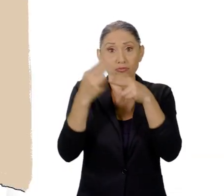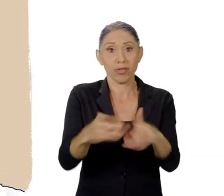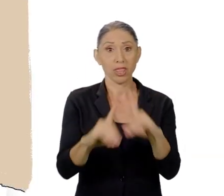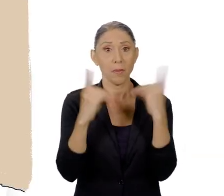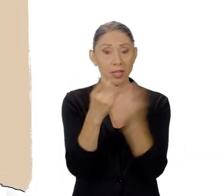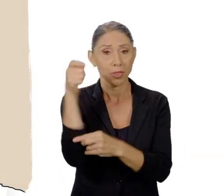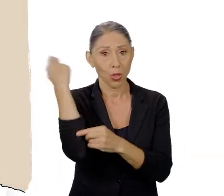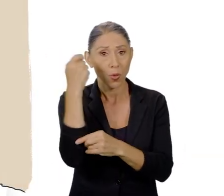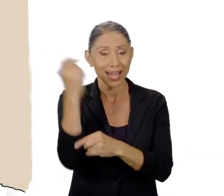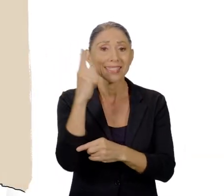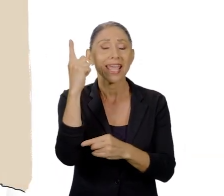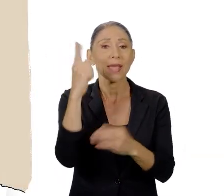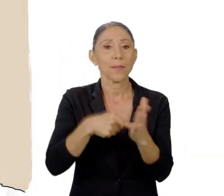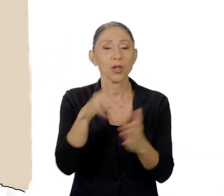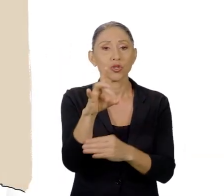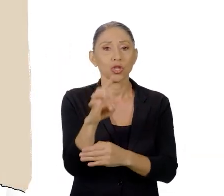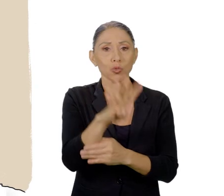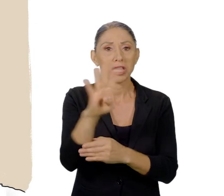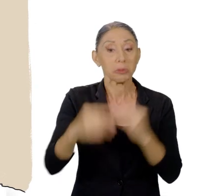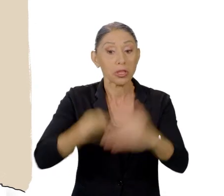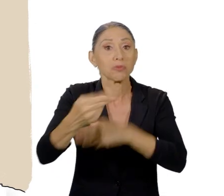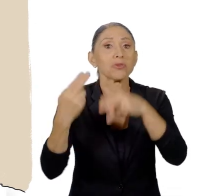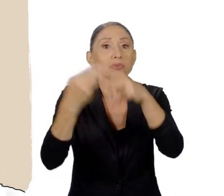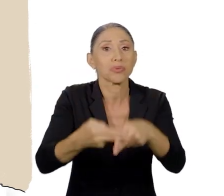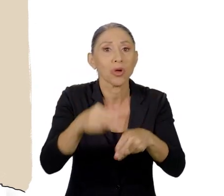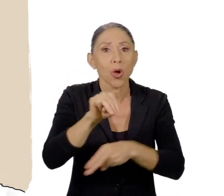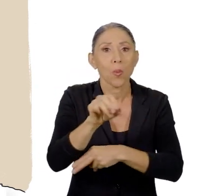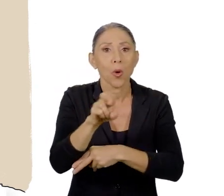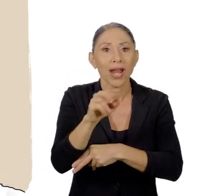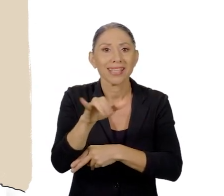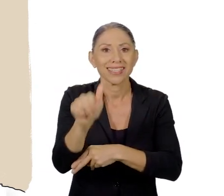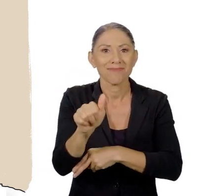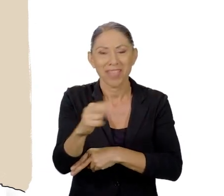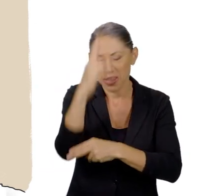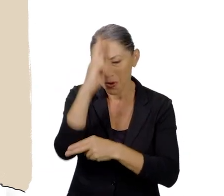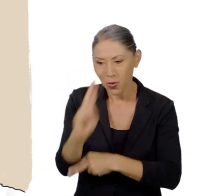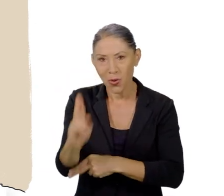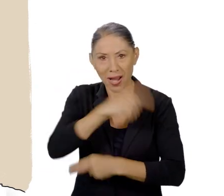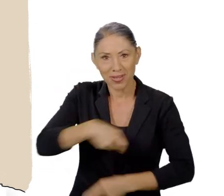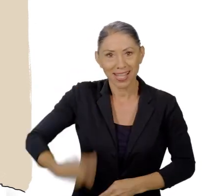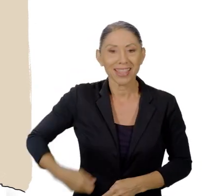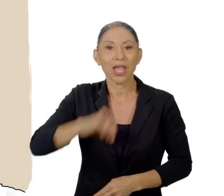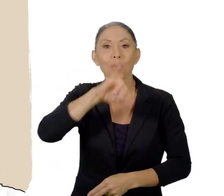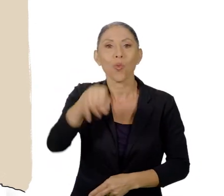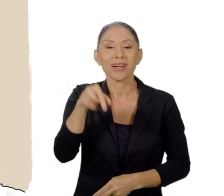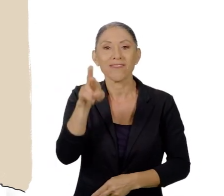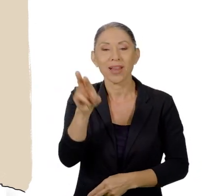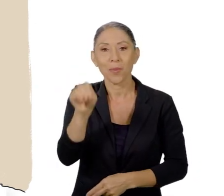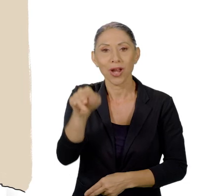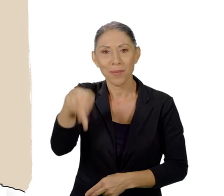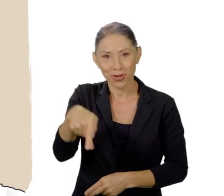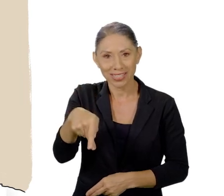de Guanacaste en 1848. Luego fue llamada Moracia, en honor al presidente Juan Rafael